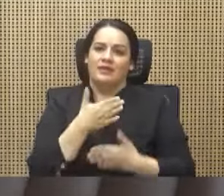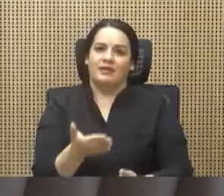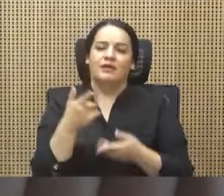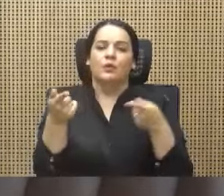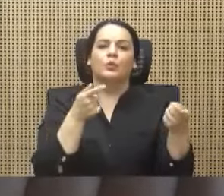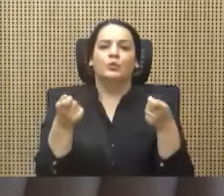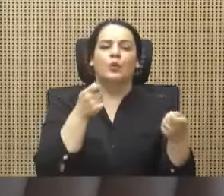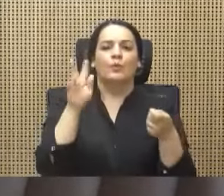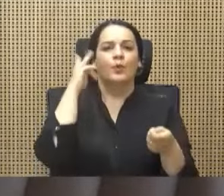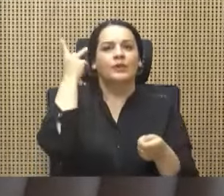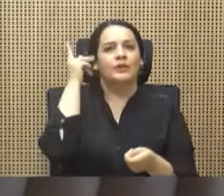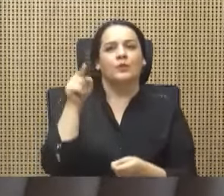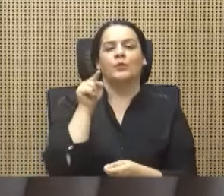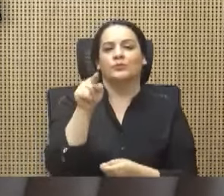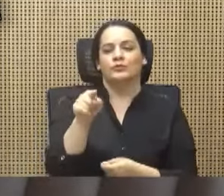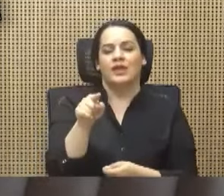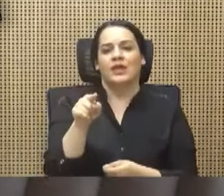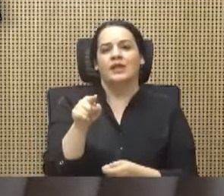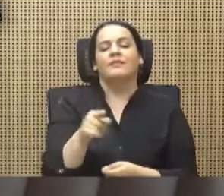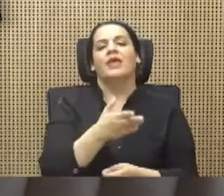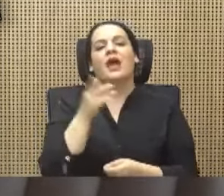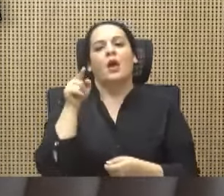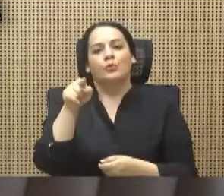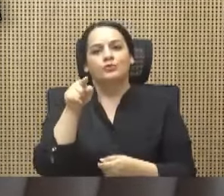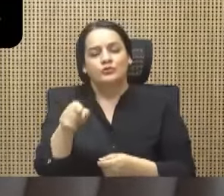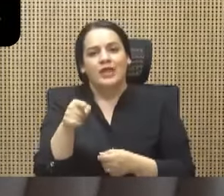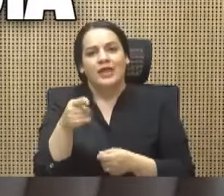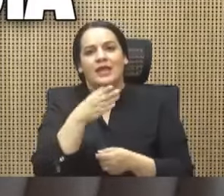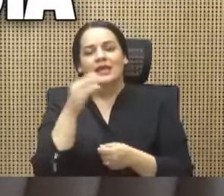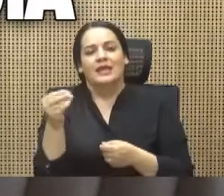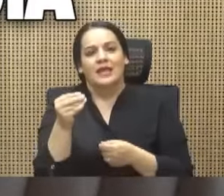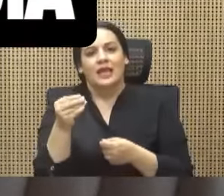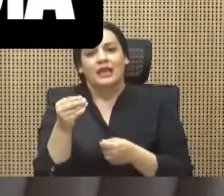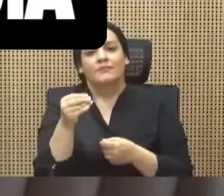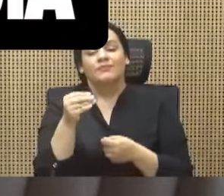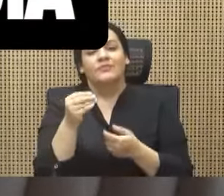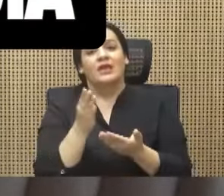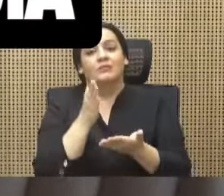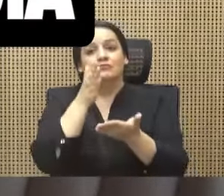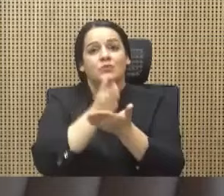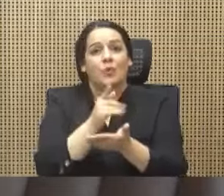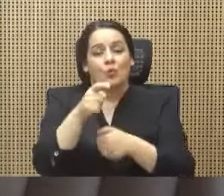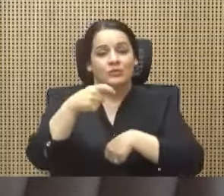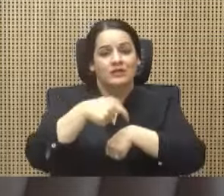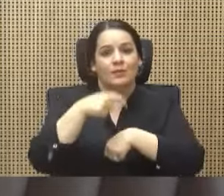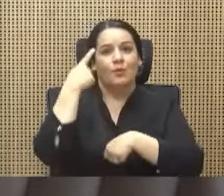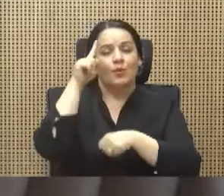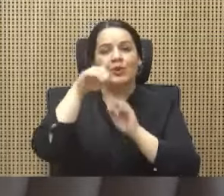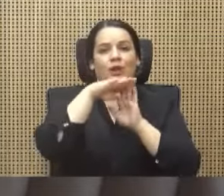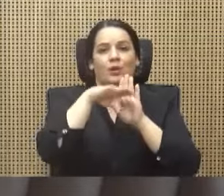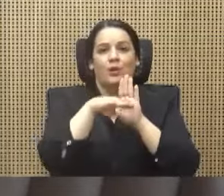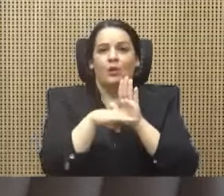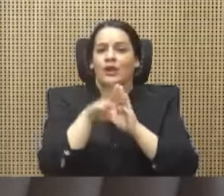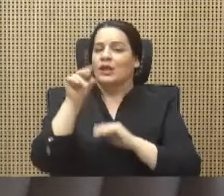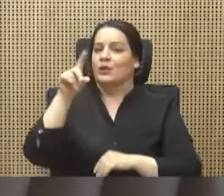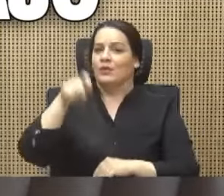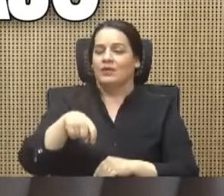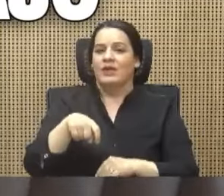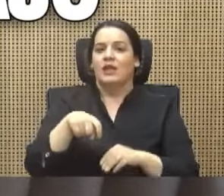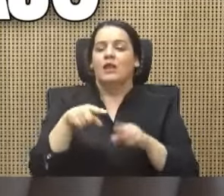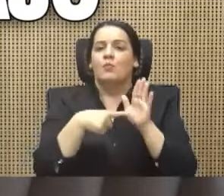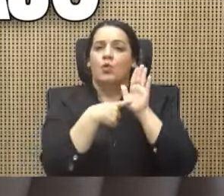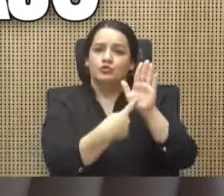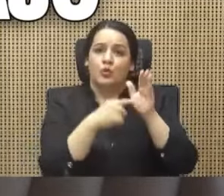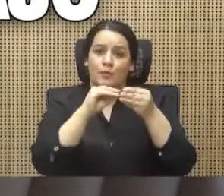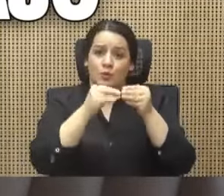usted. A usted, quien usurpando un espacio por el orden que no correspondía, reveló mi número de teléfono personal,